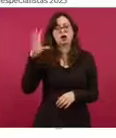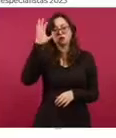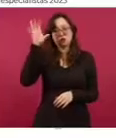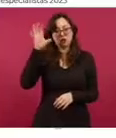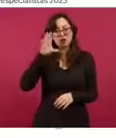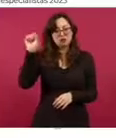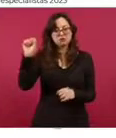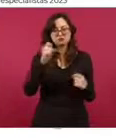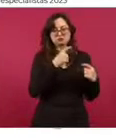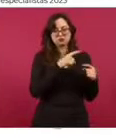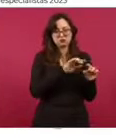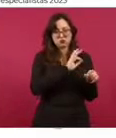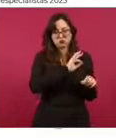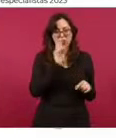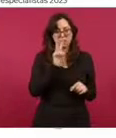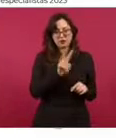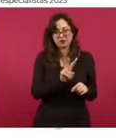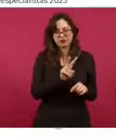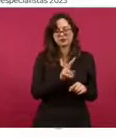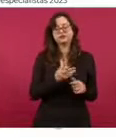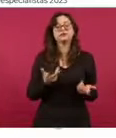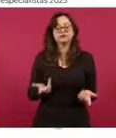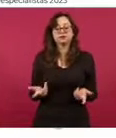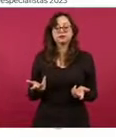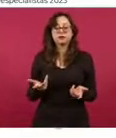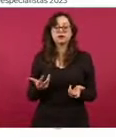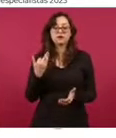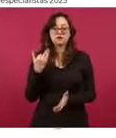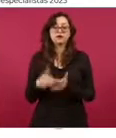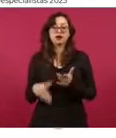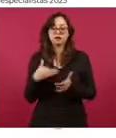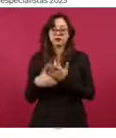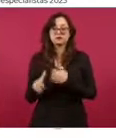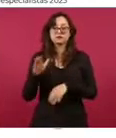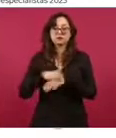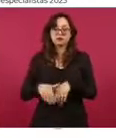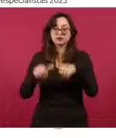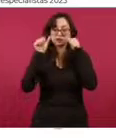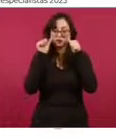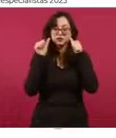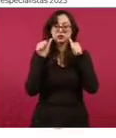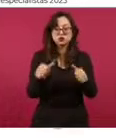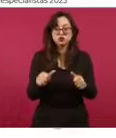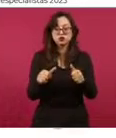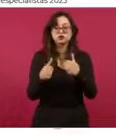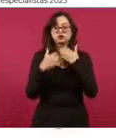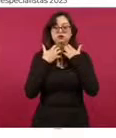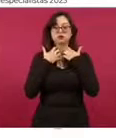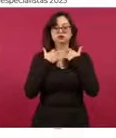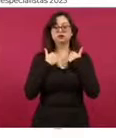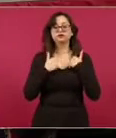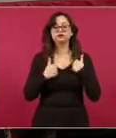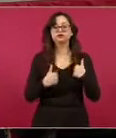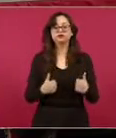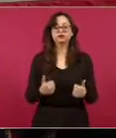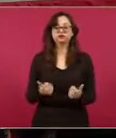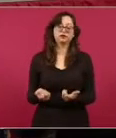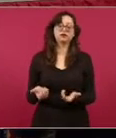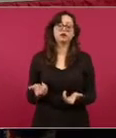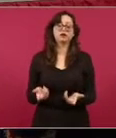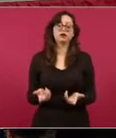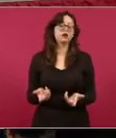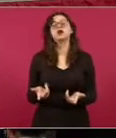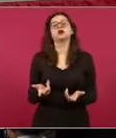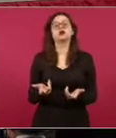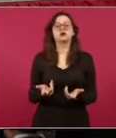Aún así, necesitamos generar otras estrategias, por eso hoy estamos anunciando lo siguiente. Se trata de una